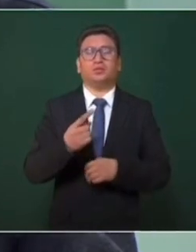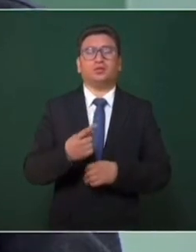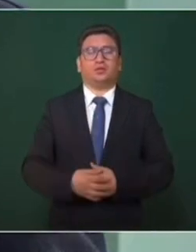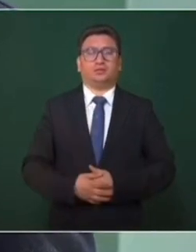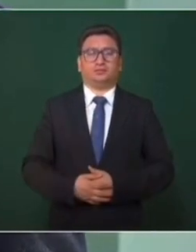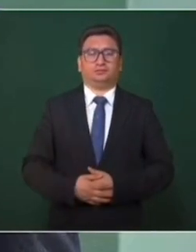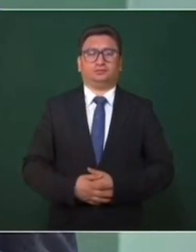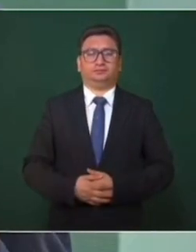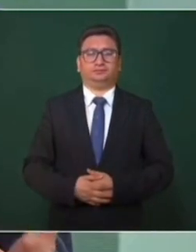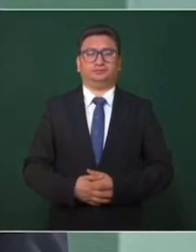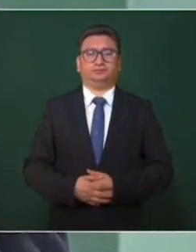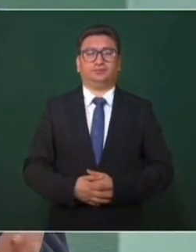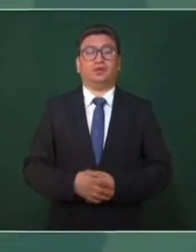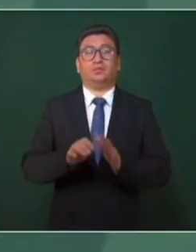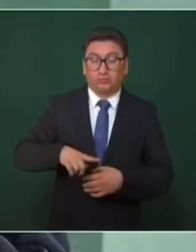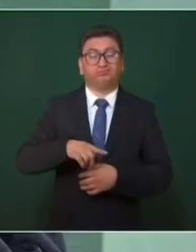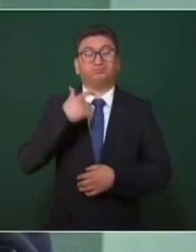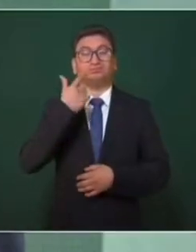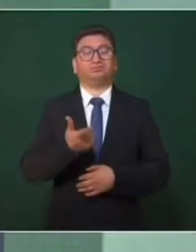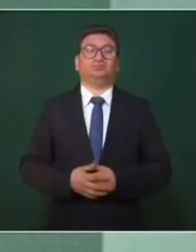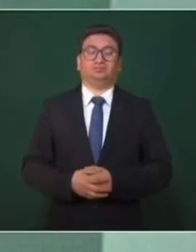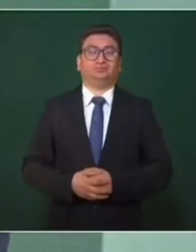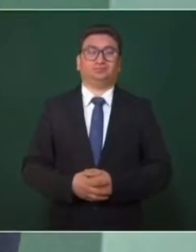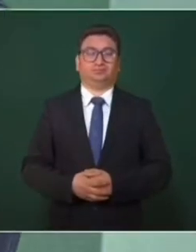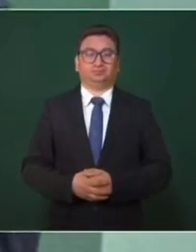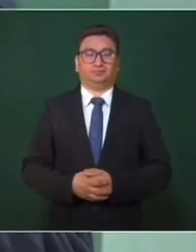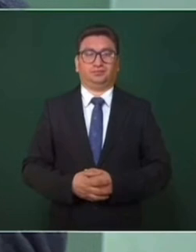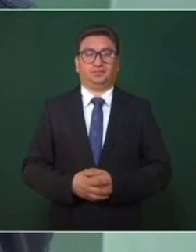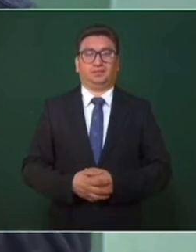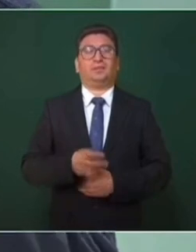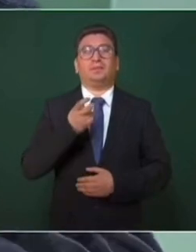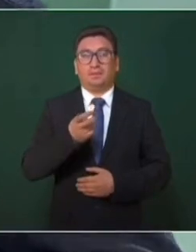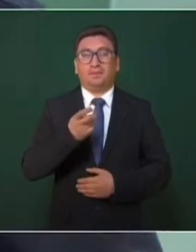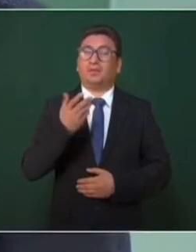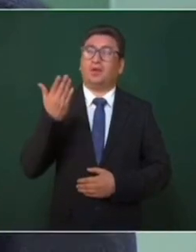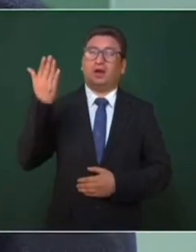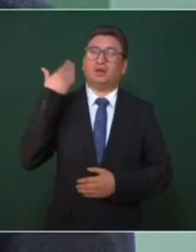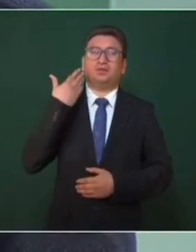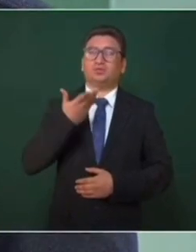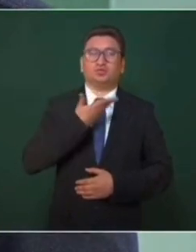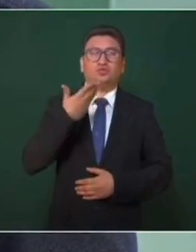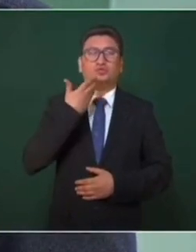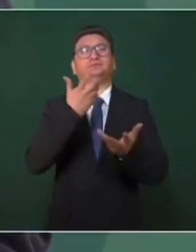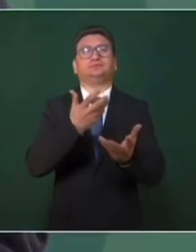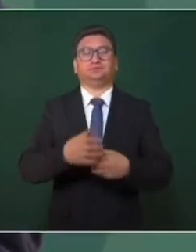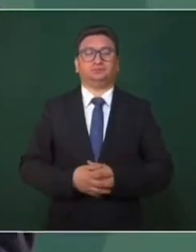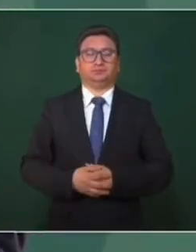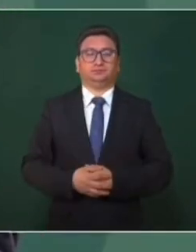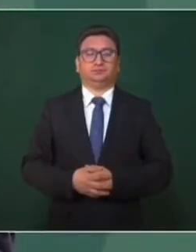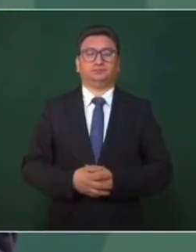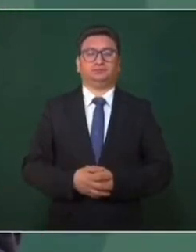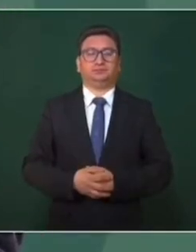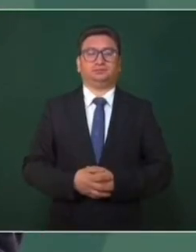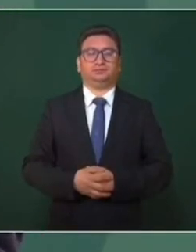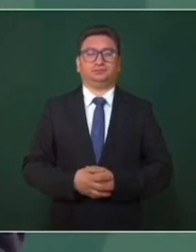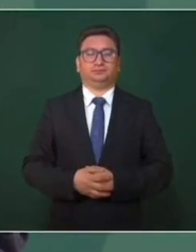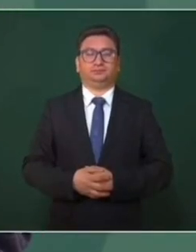hubieran empresas públicas. Lo que imperaba, lo que prevalecía, fue